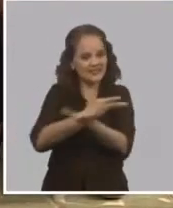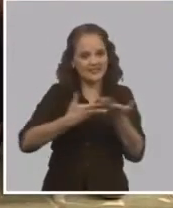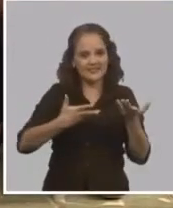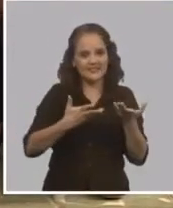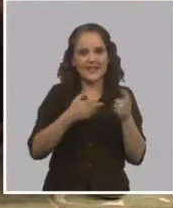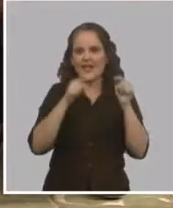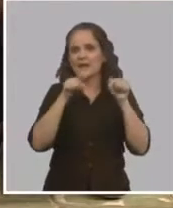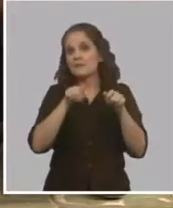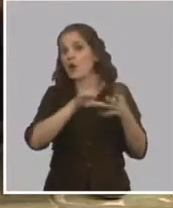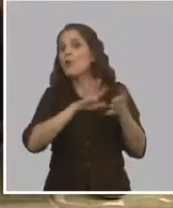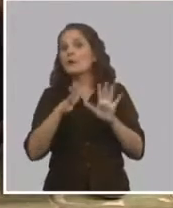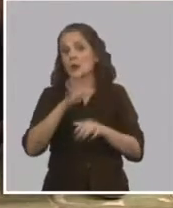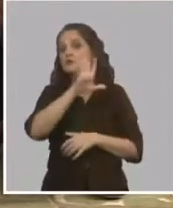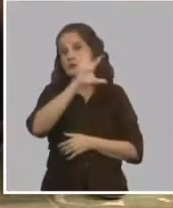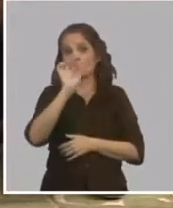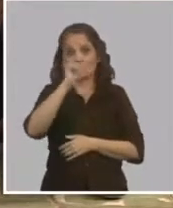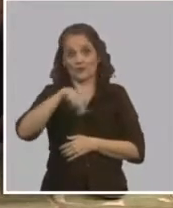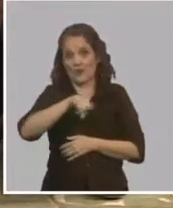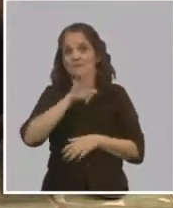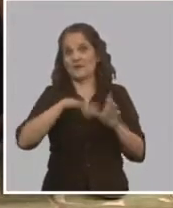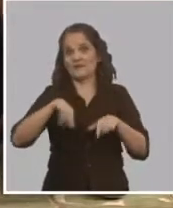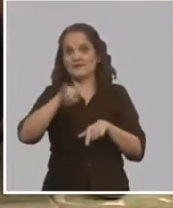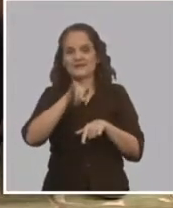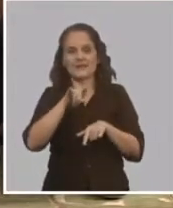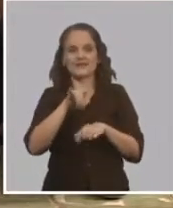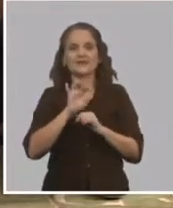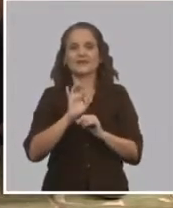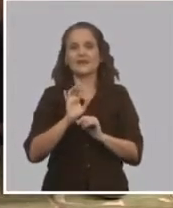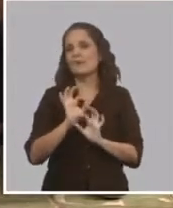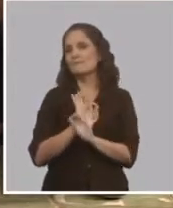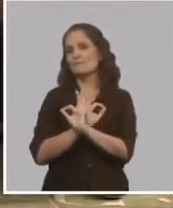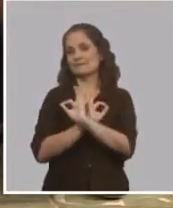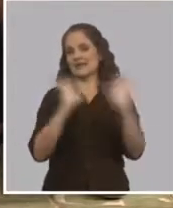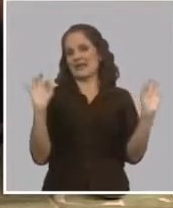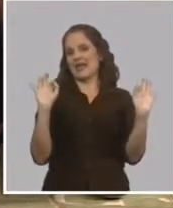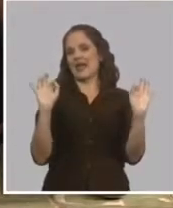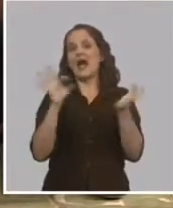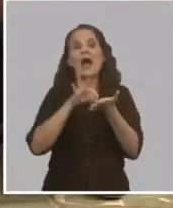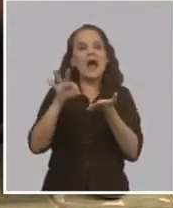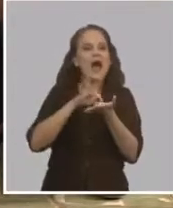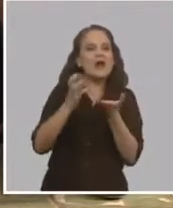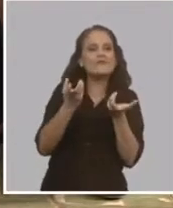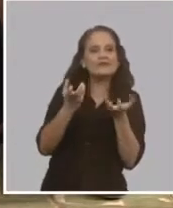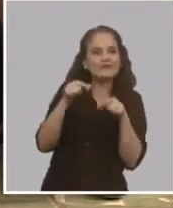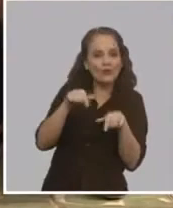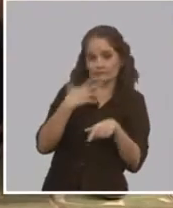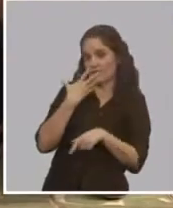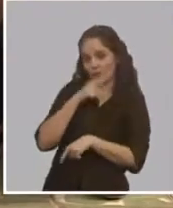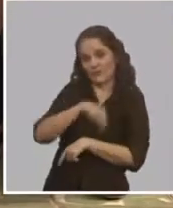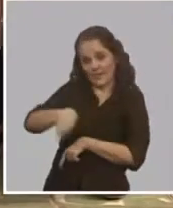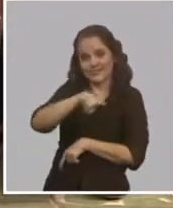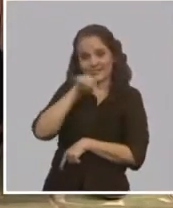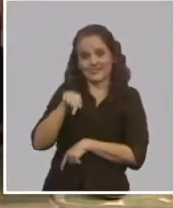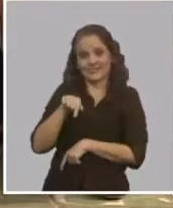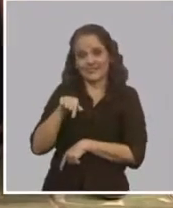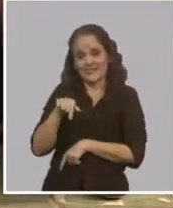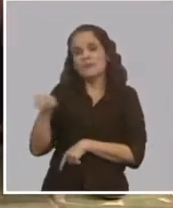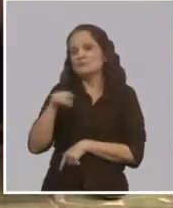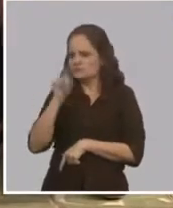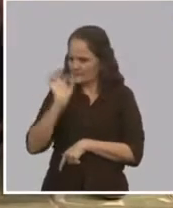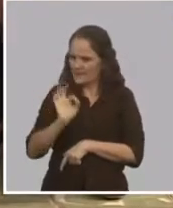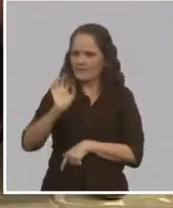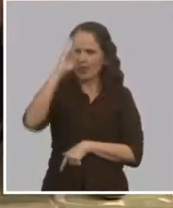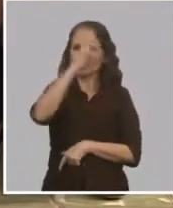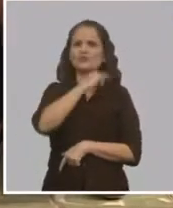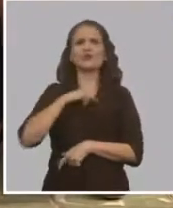día 50 personas. Mi especialidad era Pro Frito y a ellos les gusta. Y entonces, pues bueno, ellos ayudan